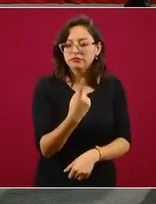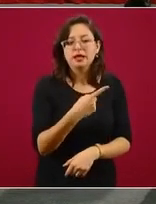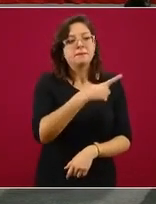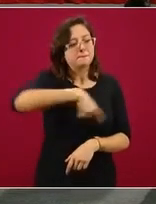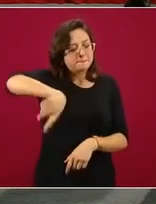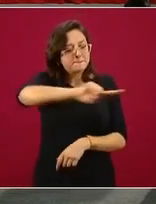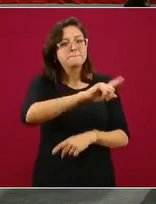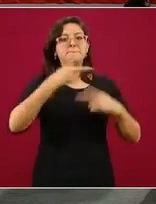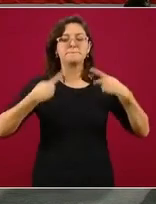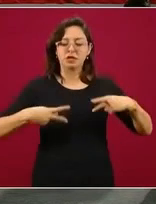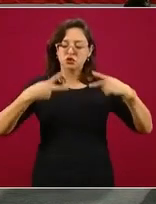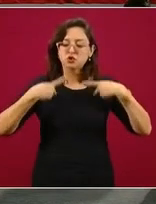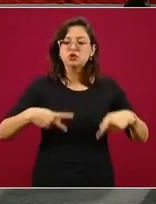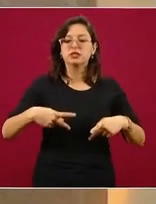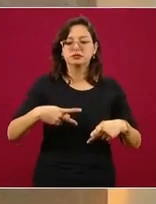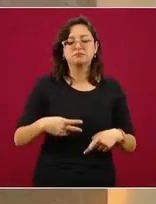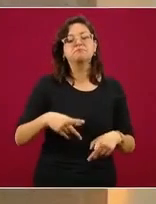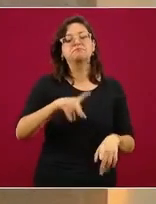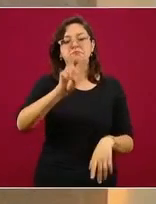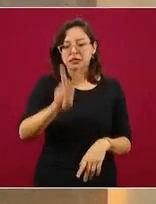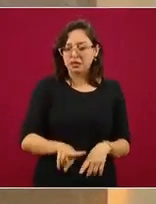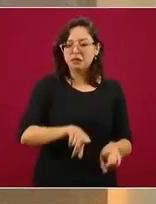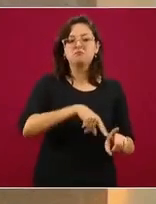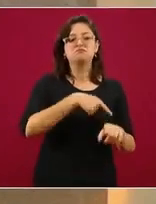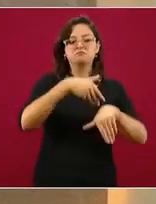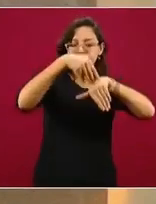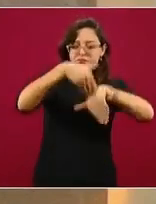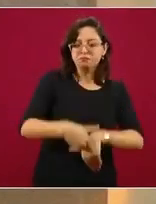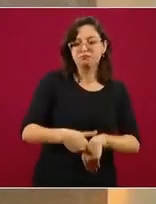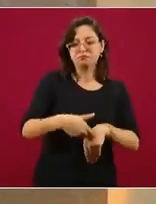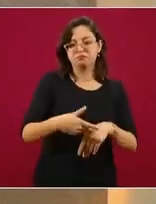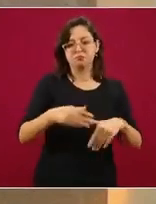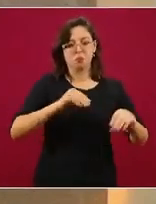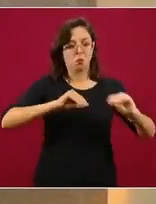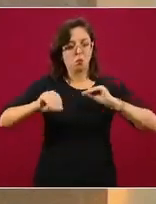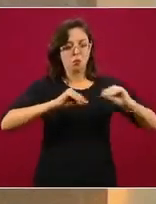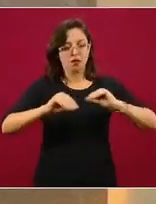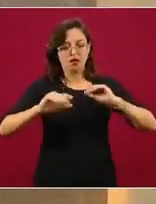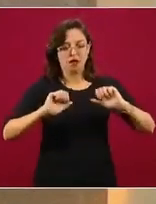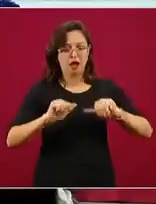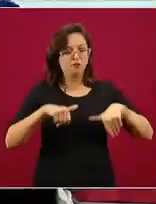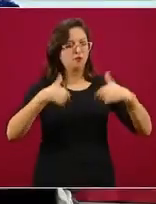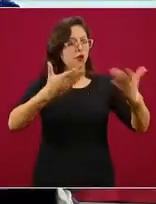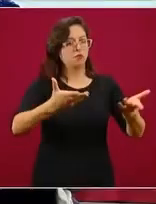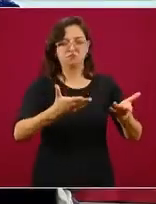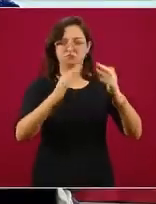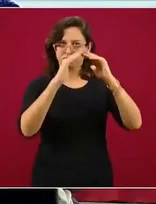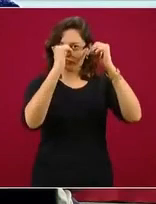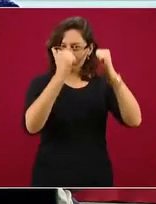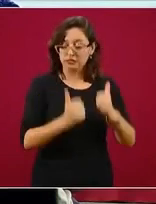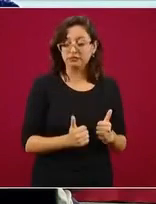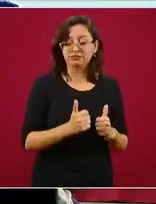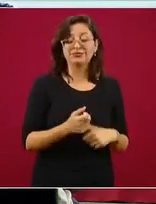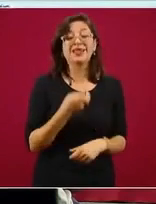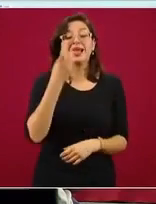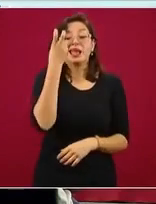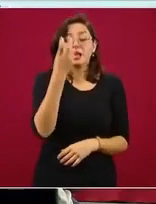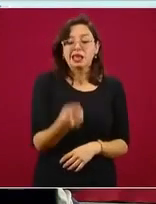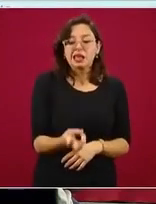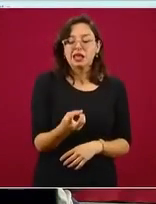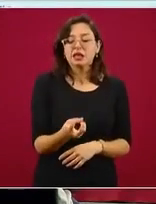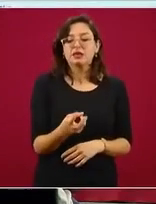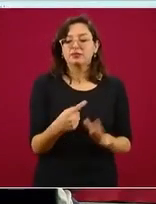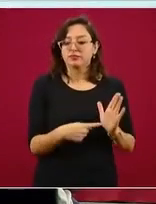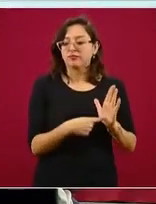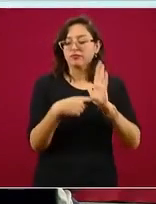gente, a que la sociedad ha respondido positivamente a la disminución de la movilidad y al quédate en casa. Entonces, así es como con